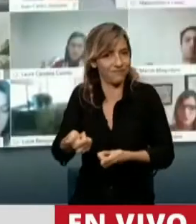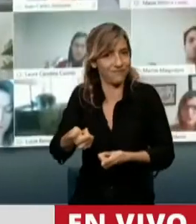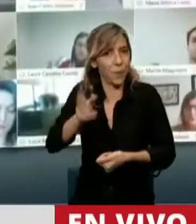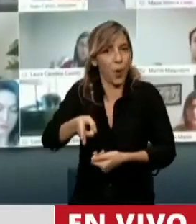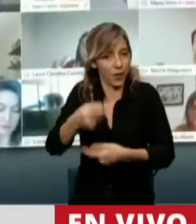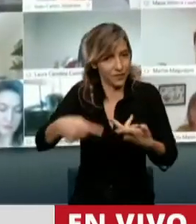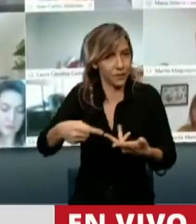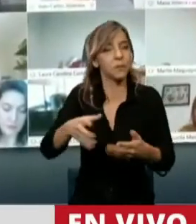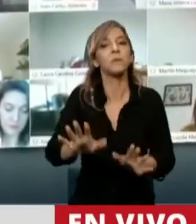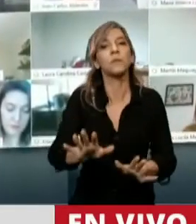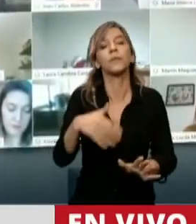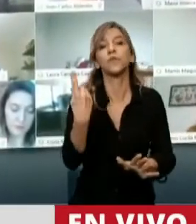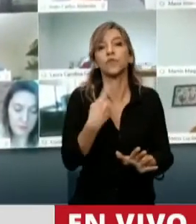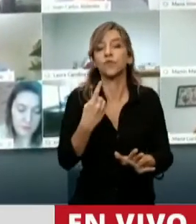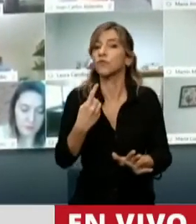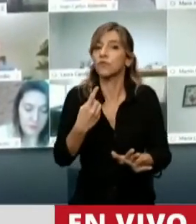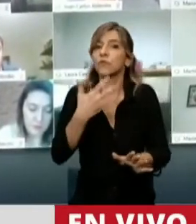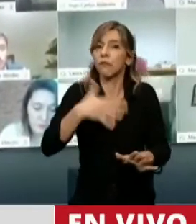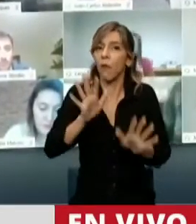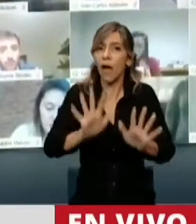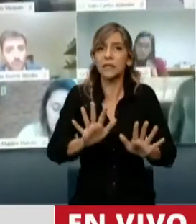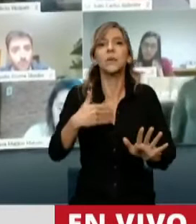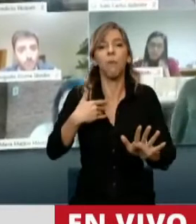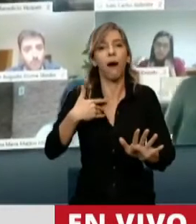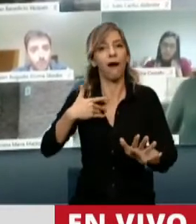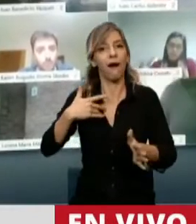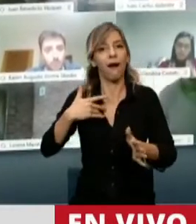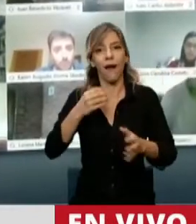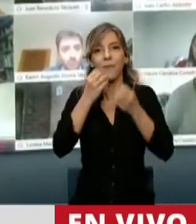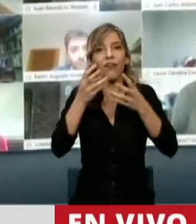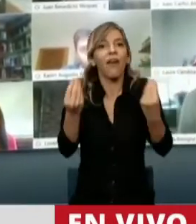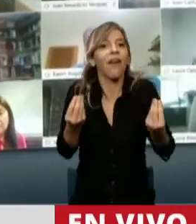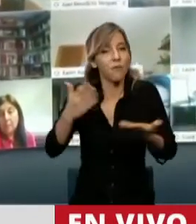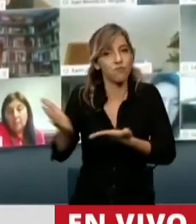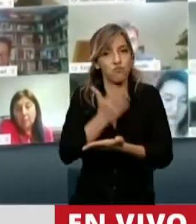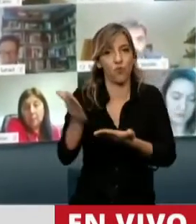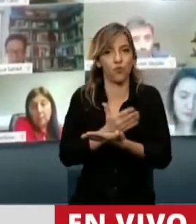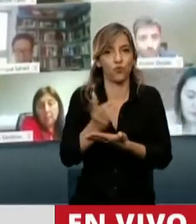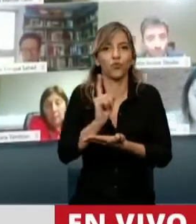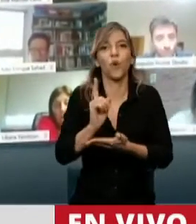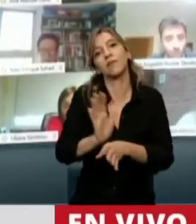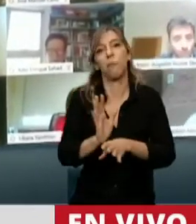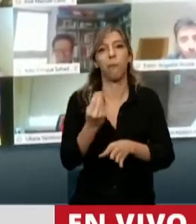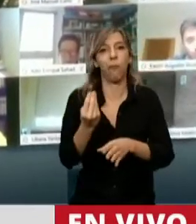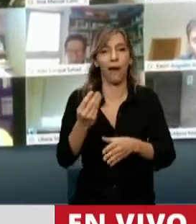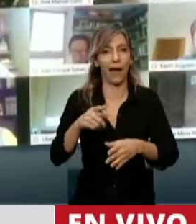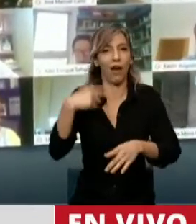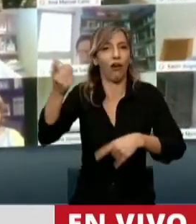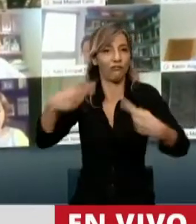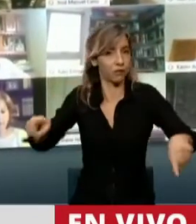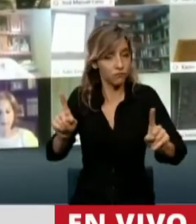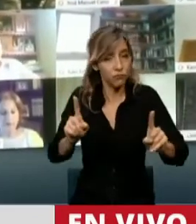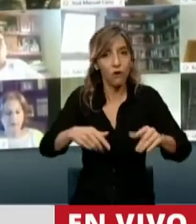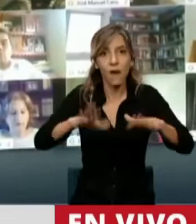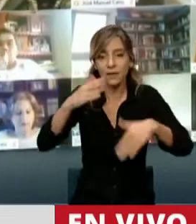recursos se vuelquen a la producción y no a la especulación. Y acá se mencionó, también fue en la comisión que se